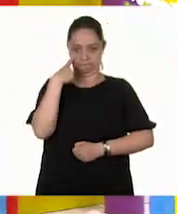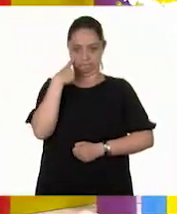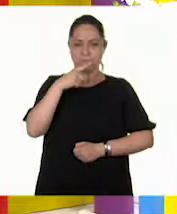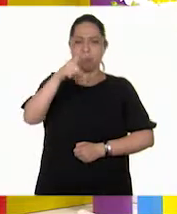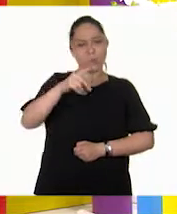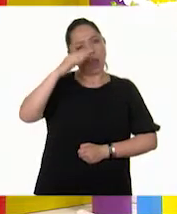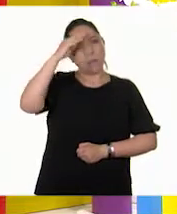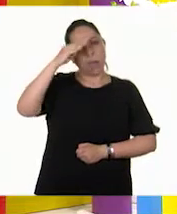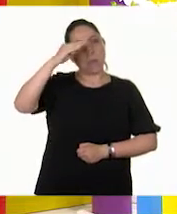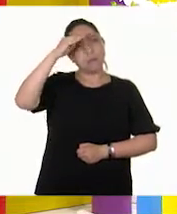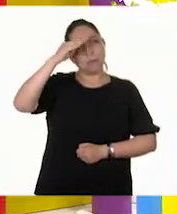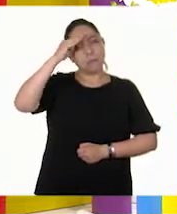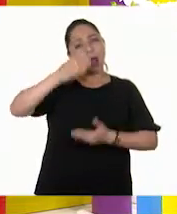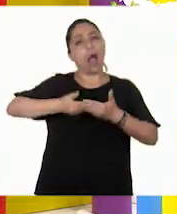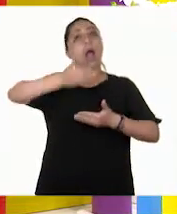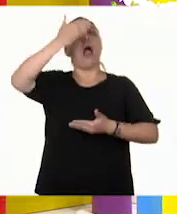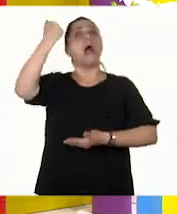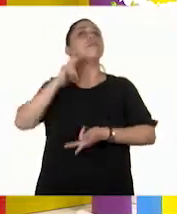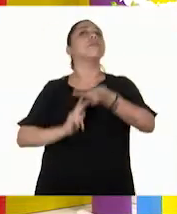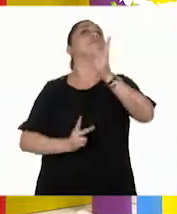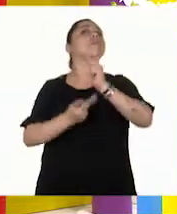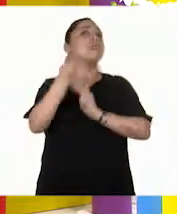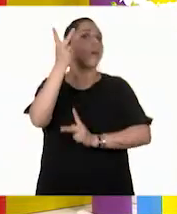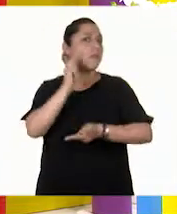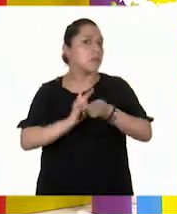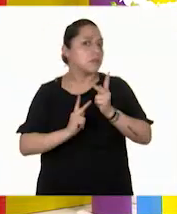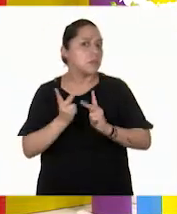¿te has puesto a pensar desde cuándo existen las plantas?